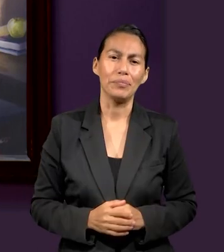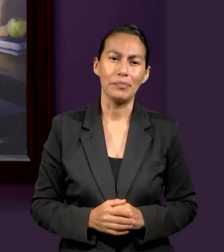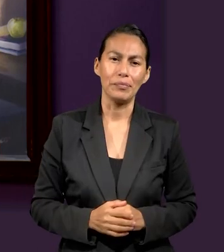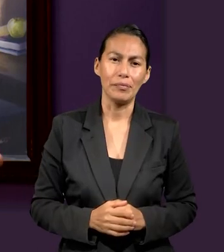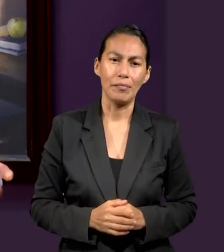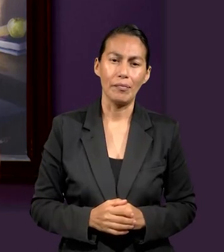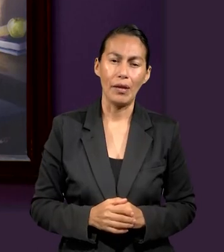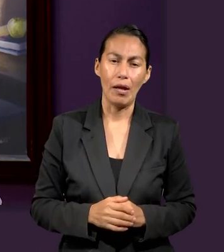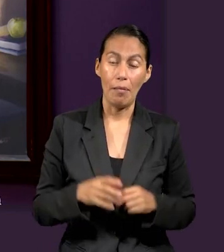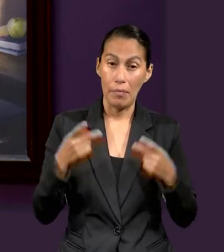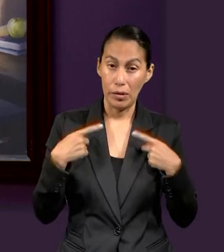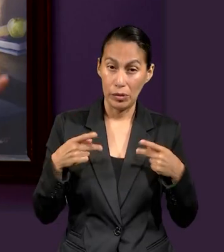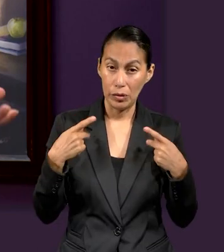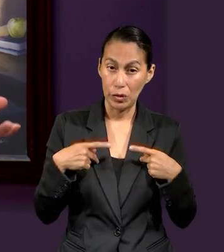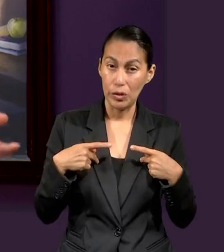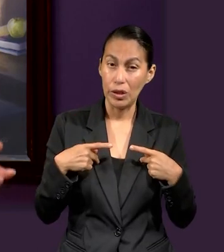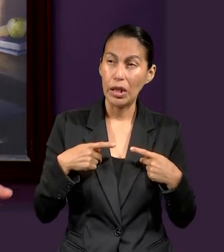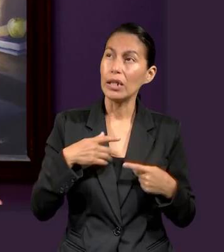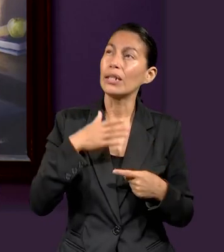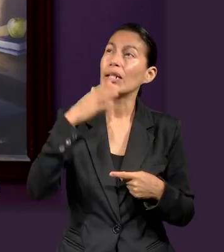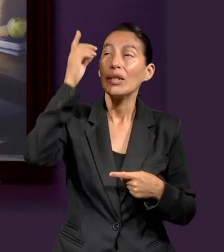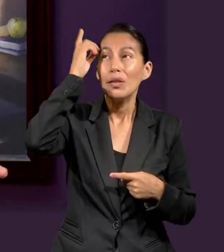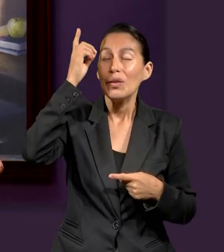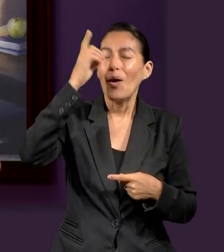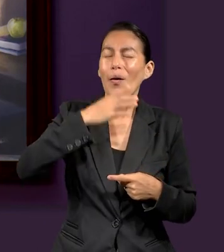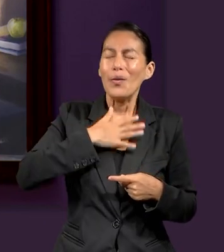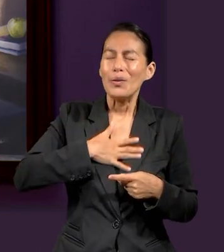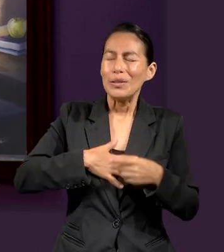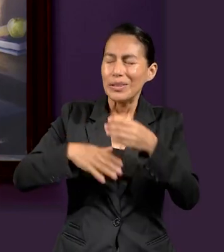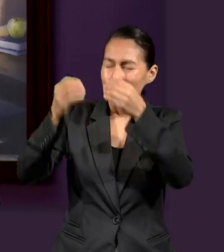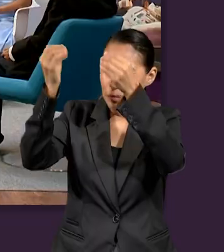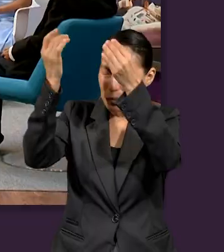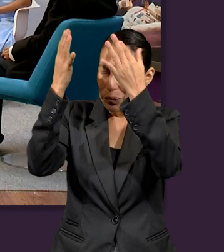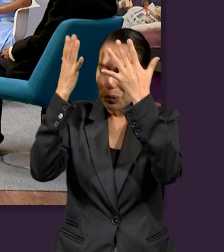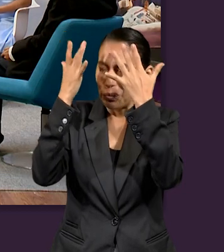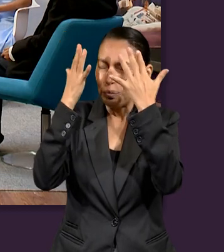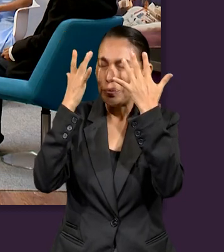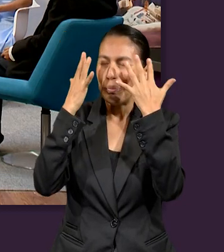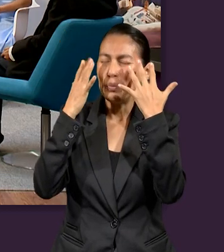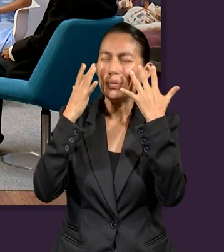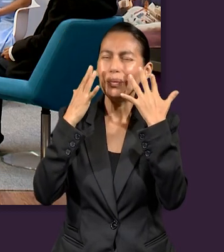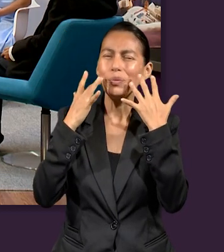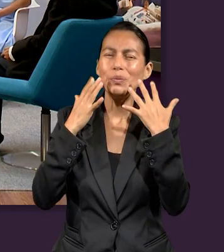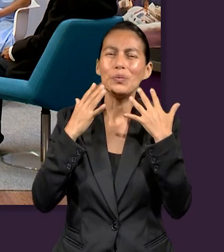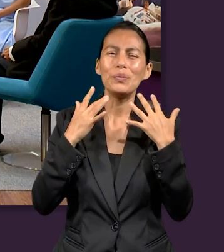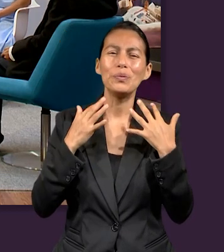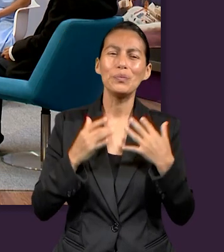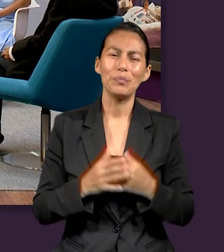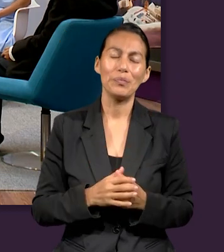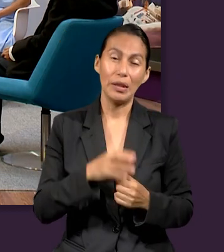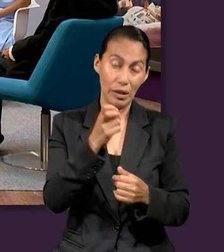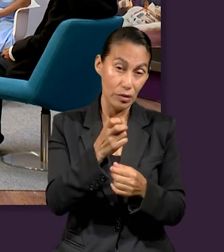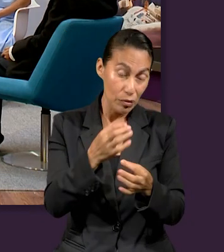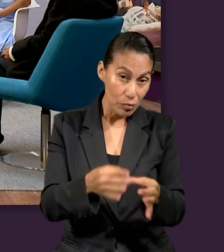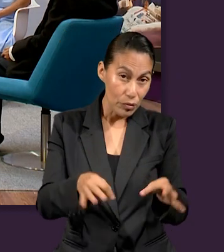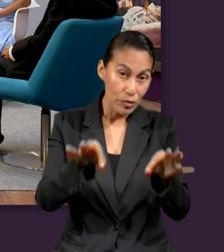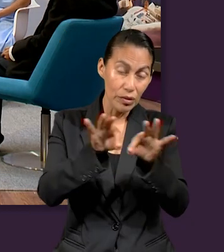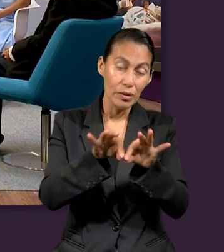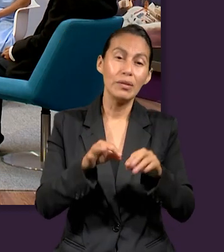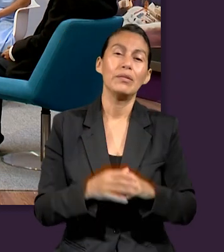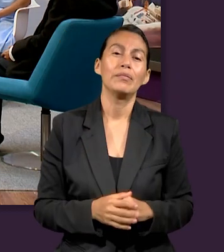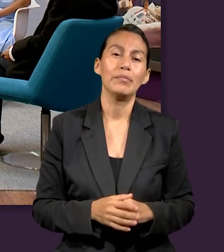Entonces, y que se han revestido, dice, de la justicia de Dios. Esa es una parte muy importante también que debemos